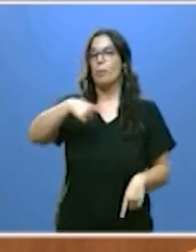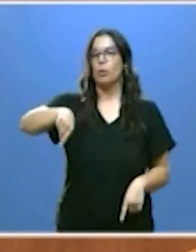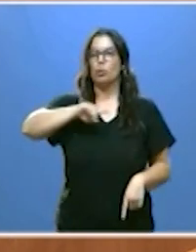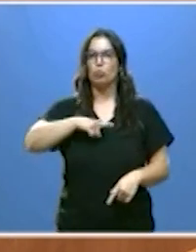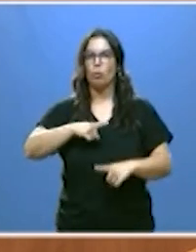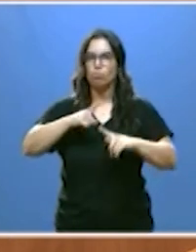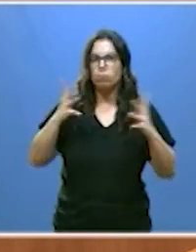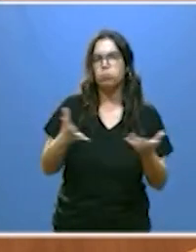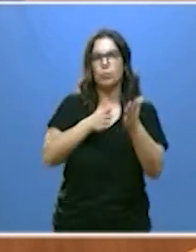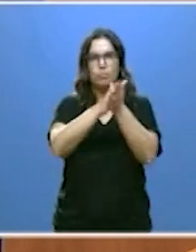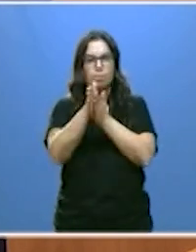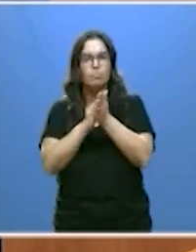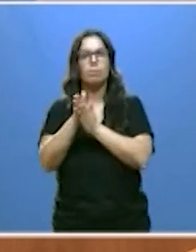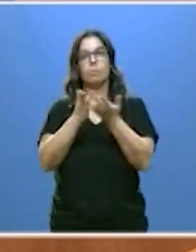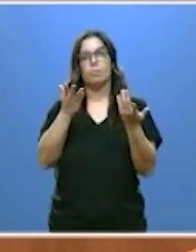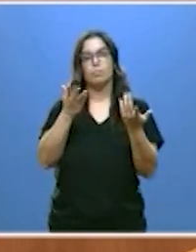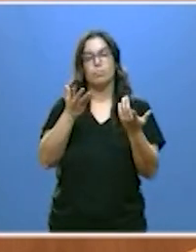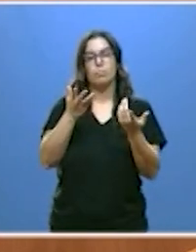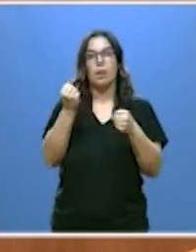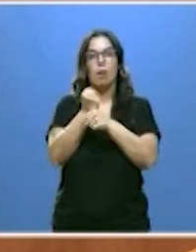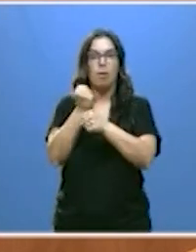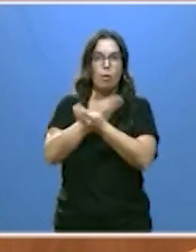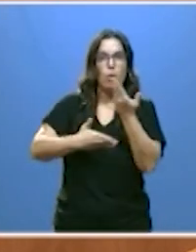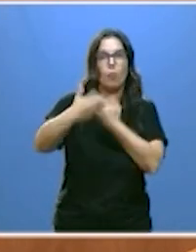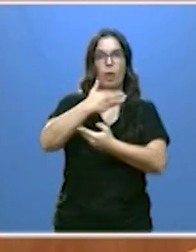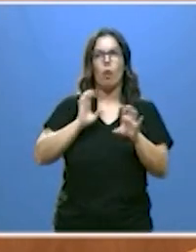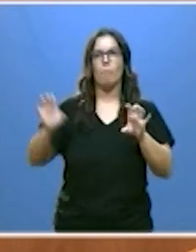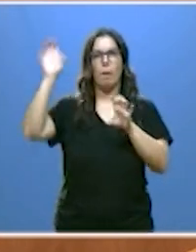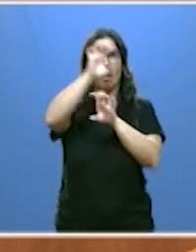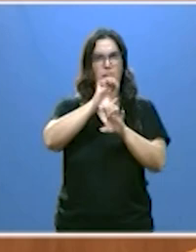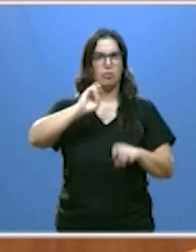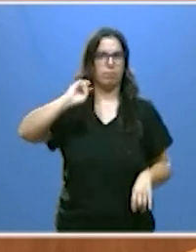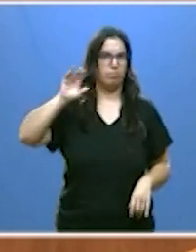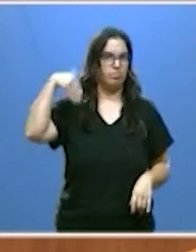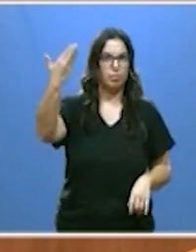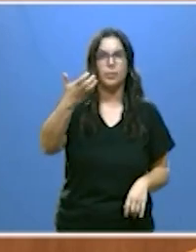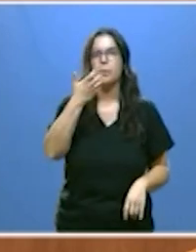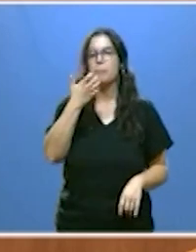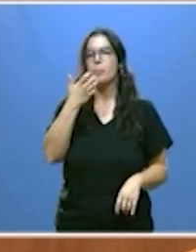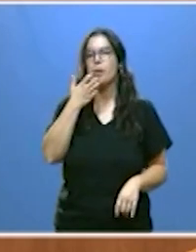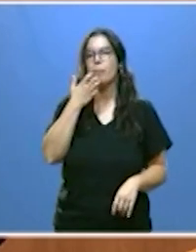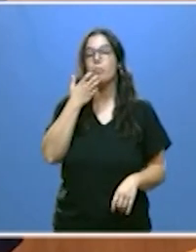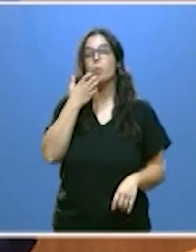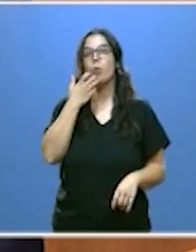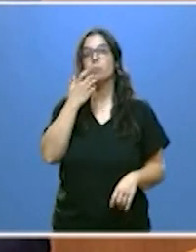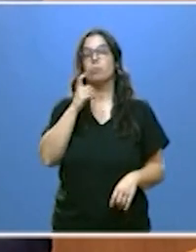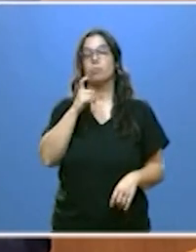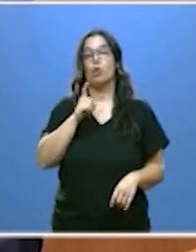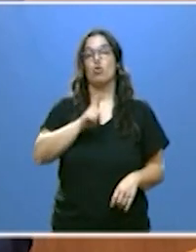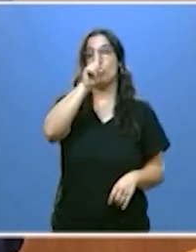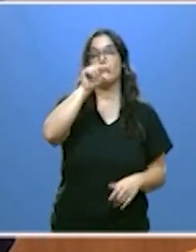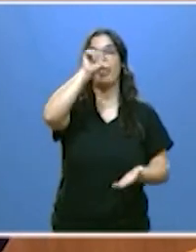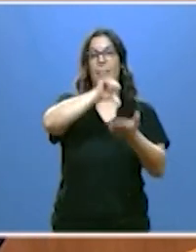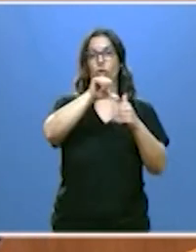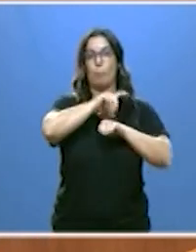estímulo e impulso de nuestra cooperación transfronteriza con nuestros vecinos de la región norte y centro de Portugal